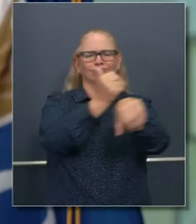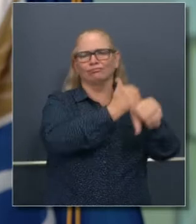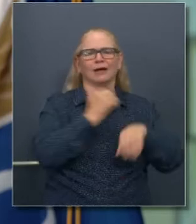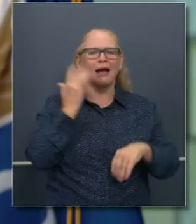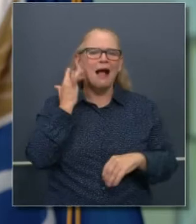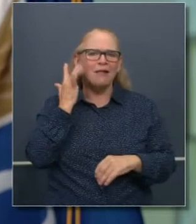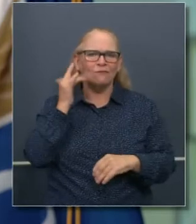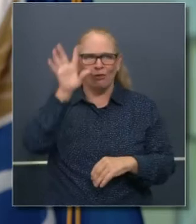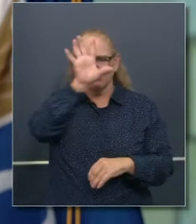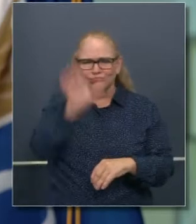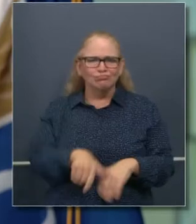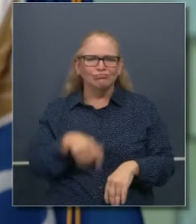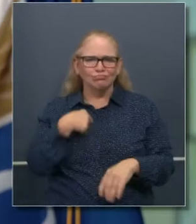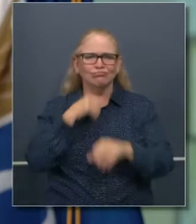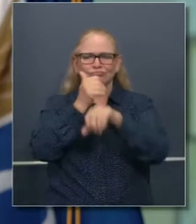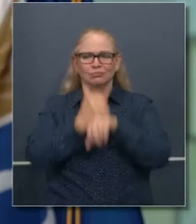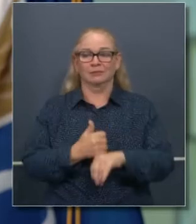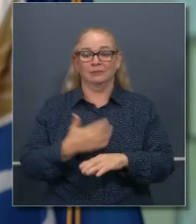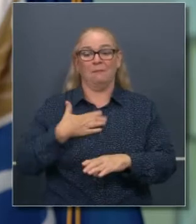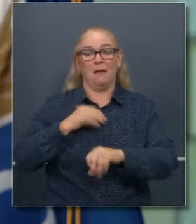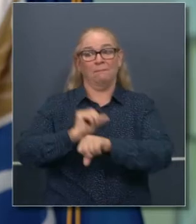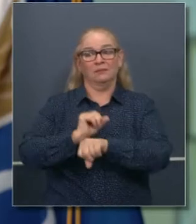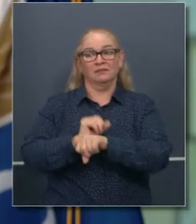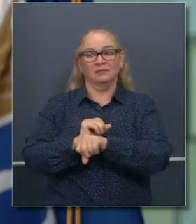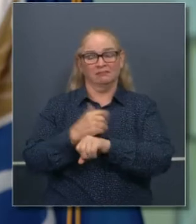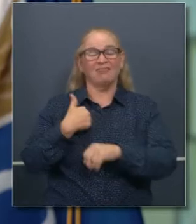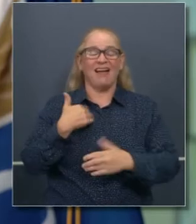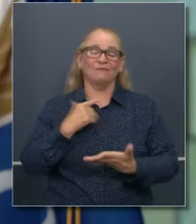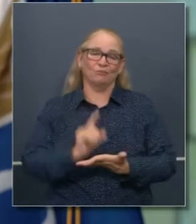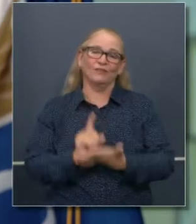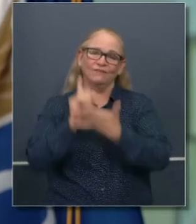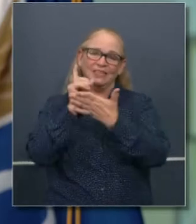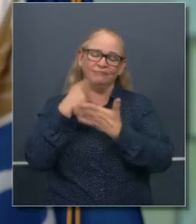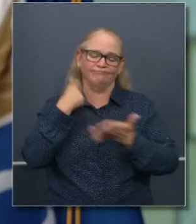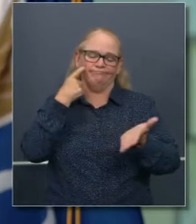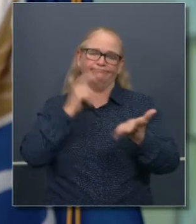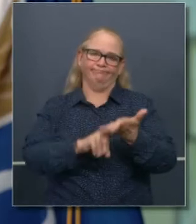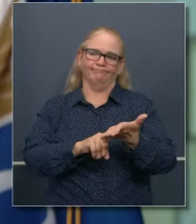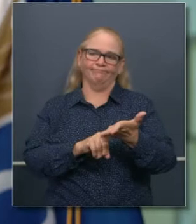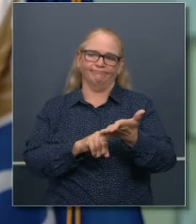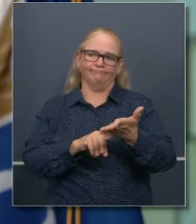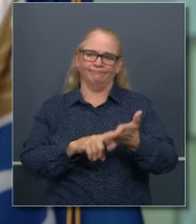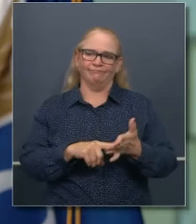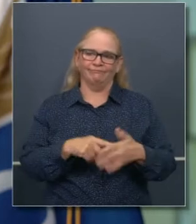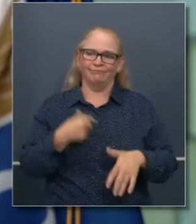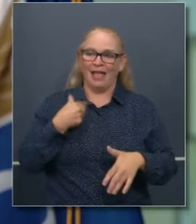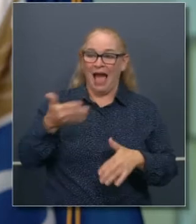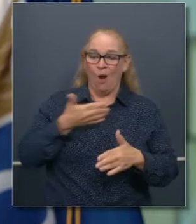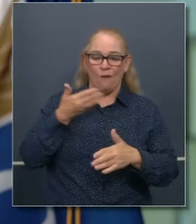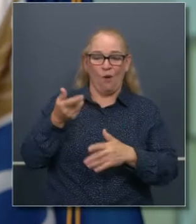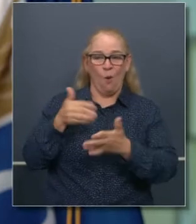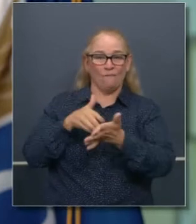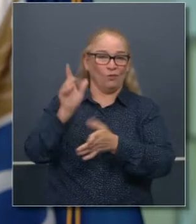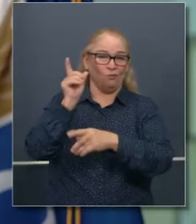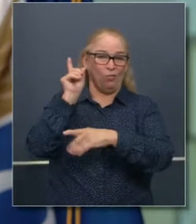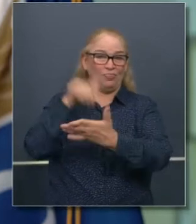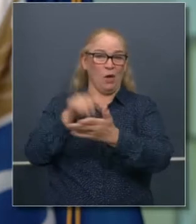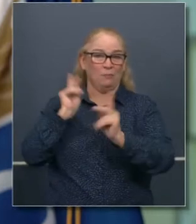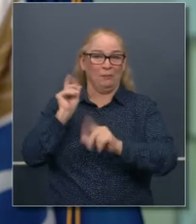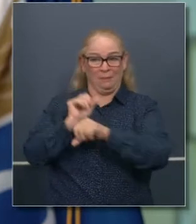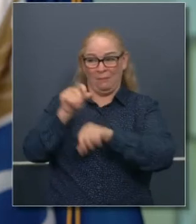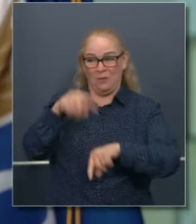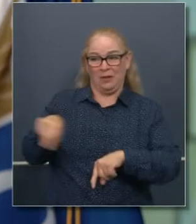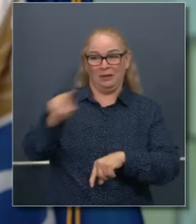un cierto momento, los negocios que tuve privilegio de ser parte de ellos, emplearon a cerca de mil personas en el estado de California.